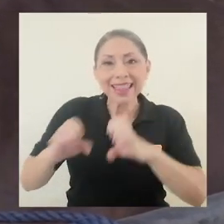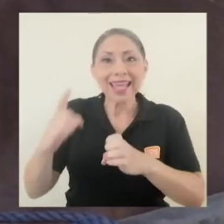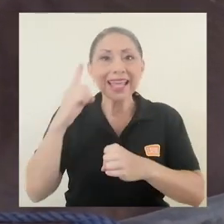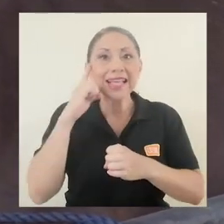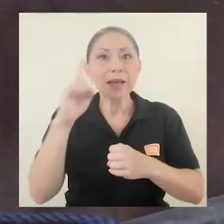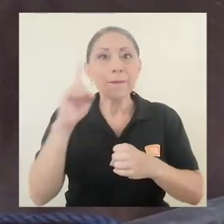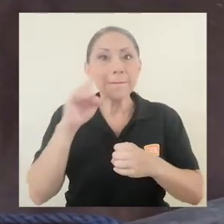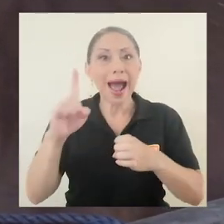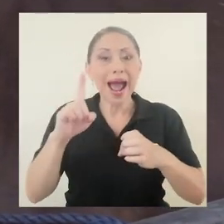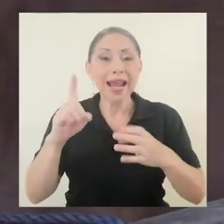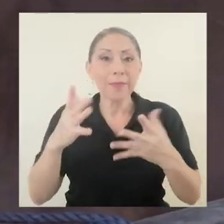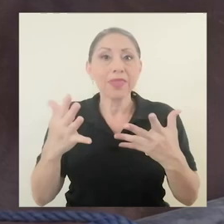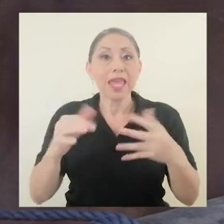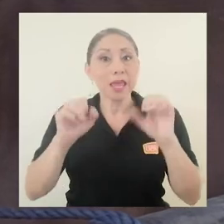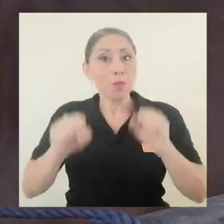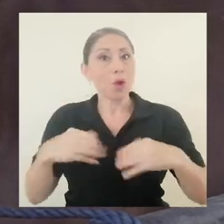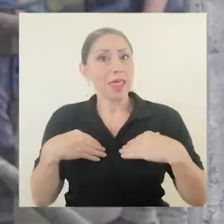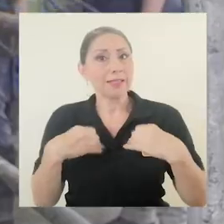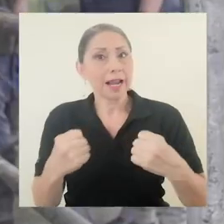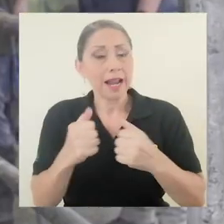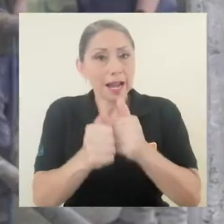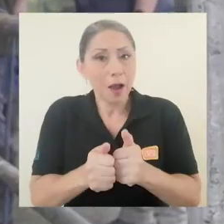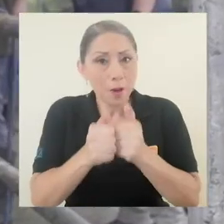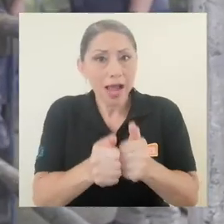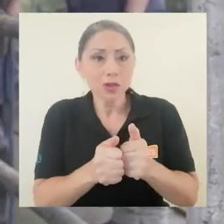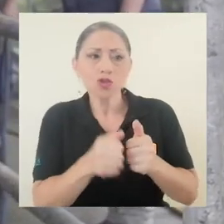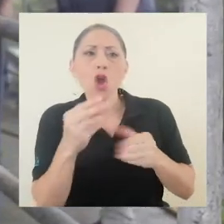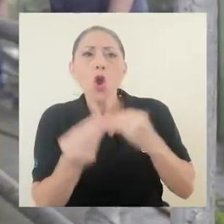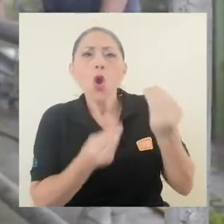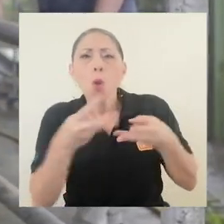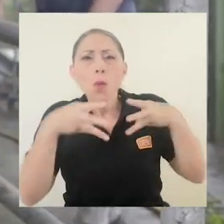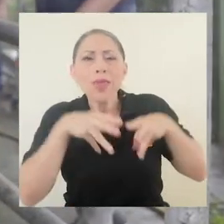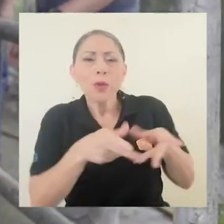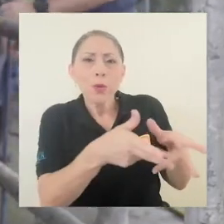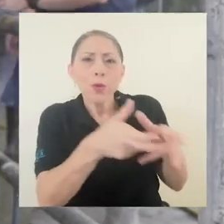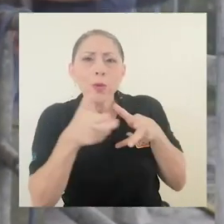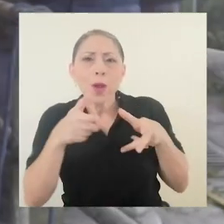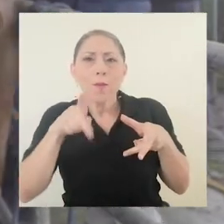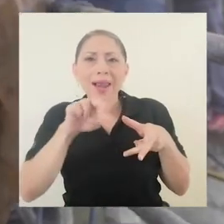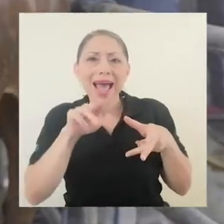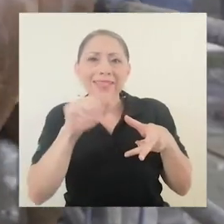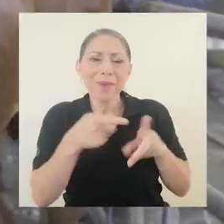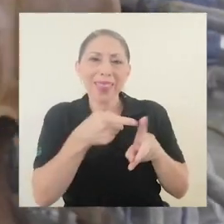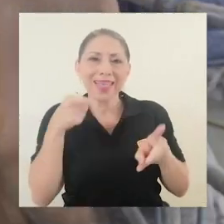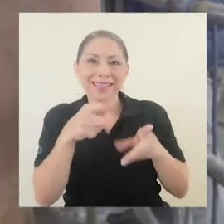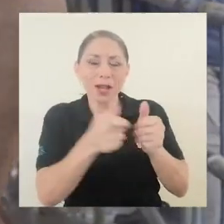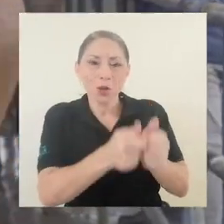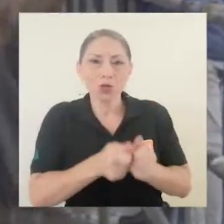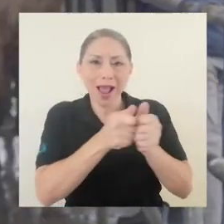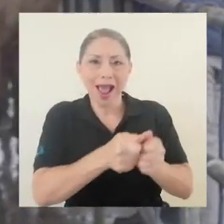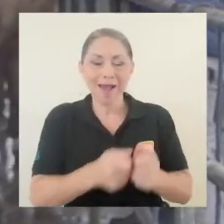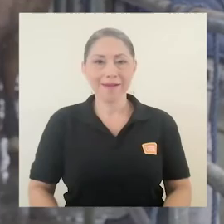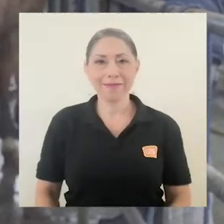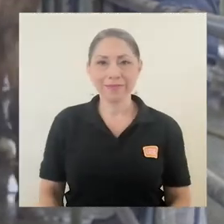estrategias de inmunización en caballos y en la metodología para la extracción del plasma equino.